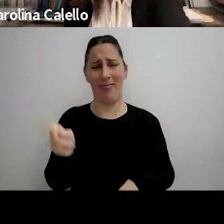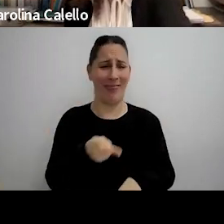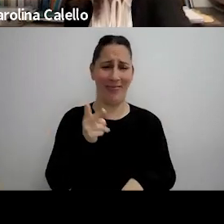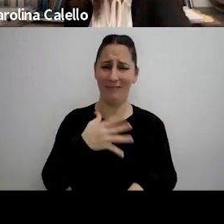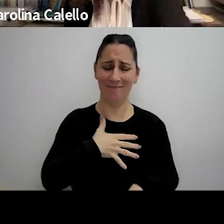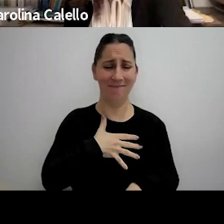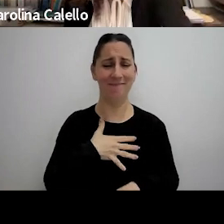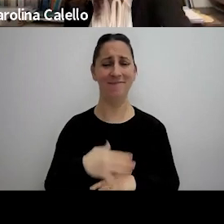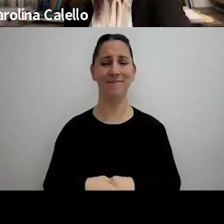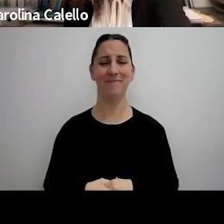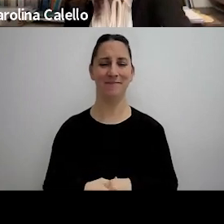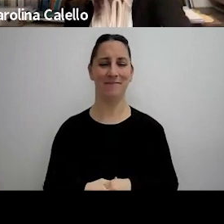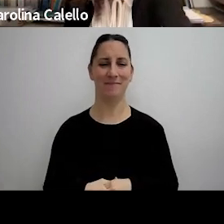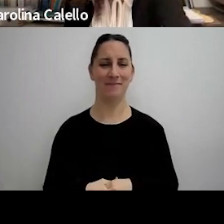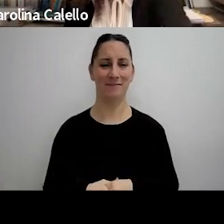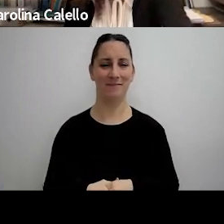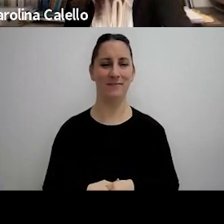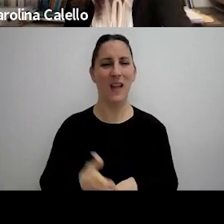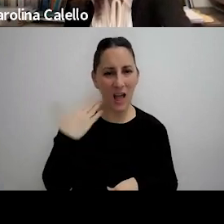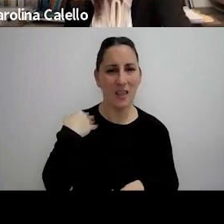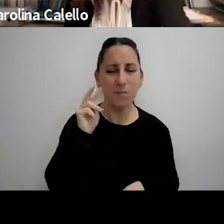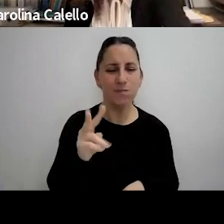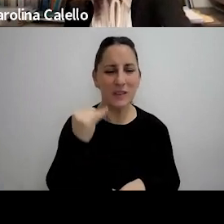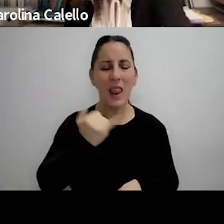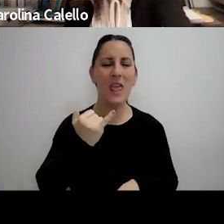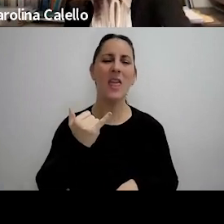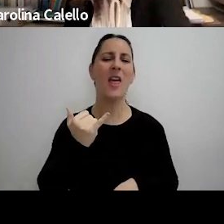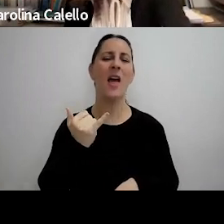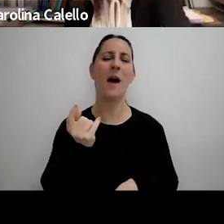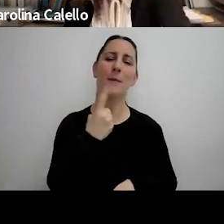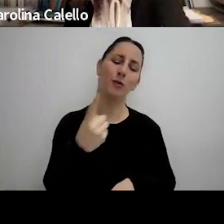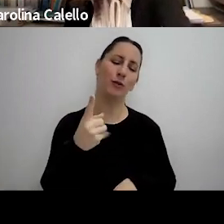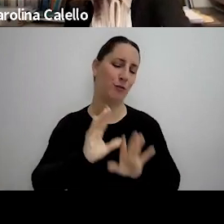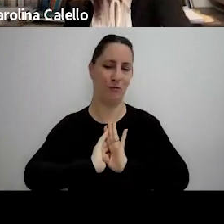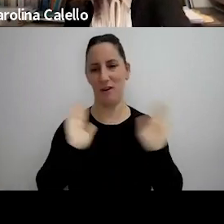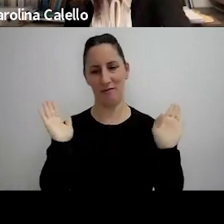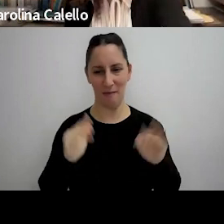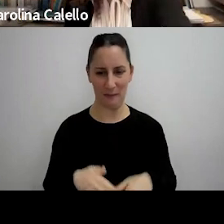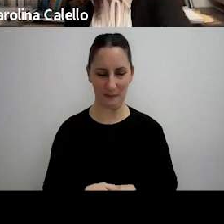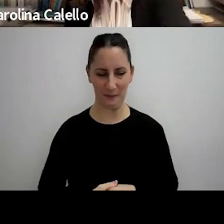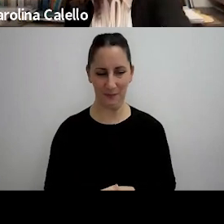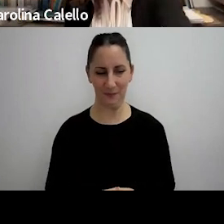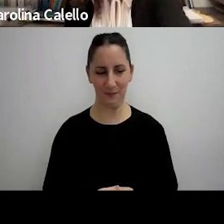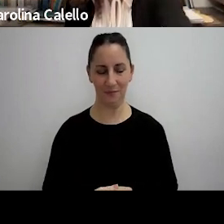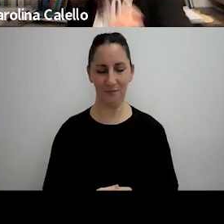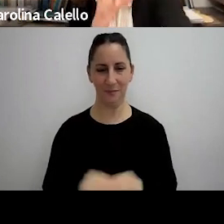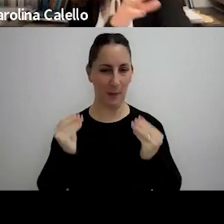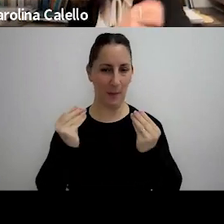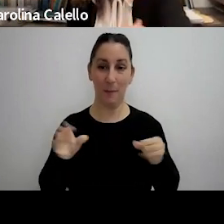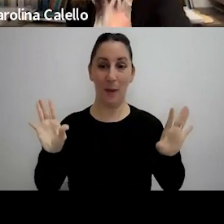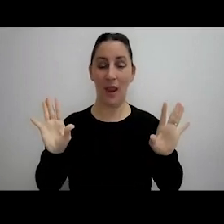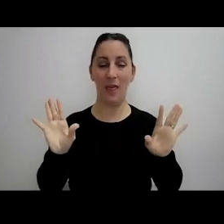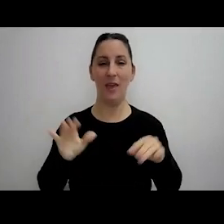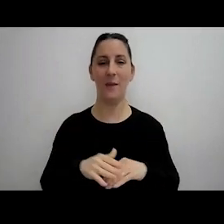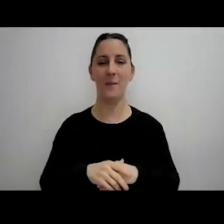bueno se me fue lo tenía pero vi que contestó bueno lo pierdo porque entre